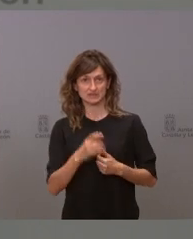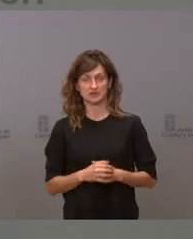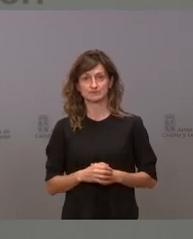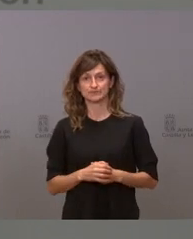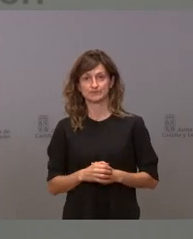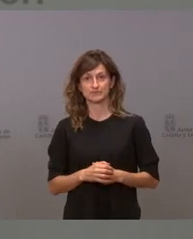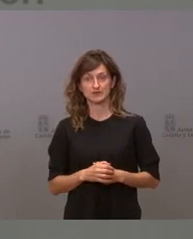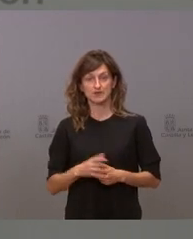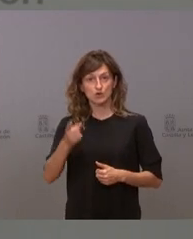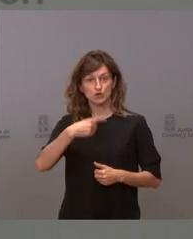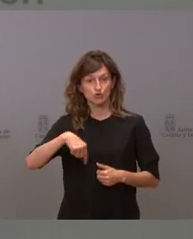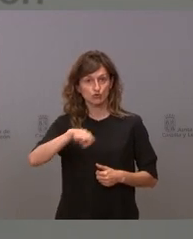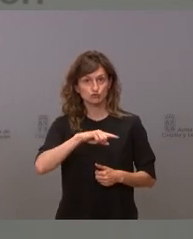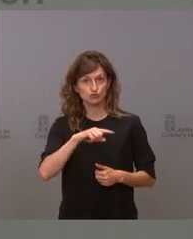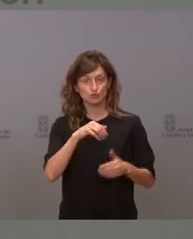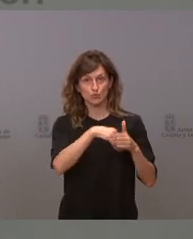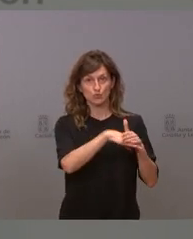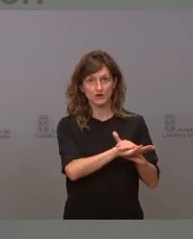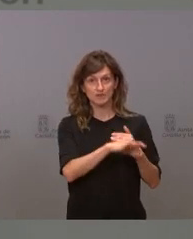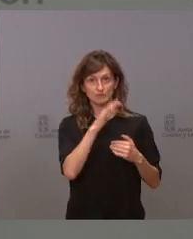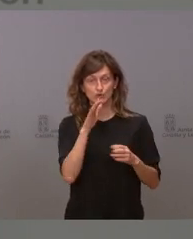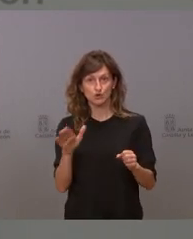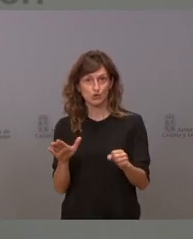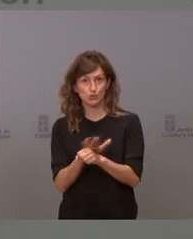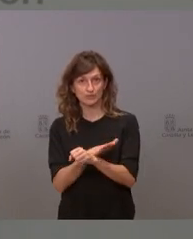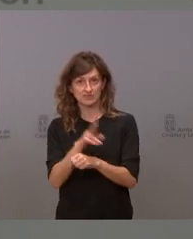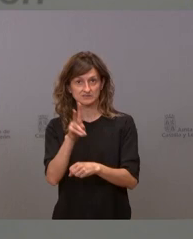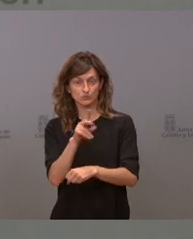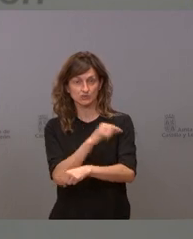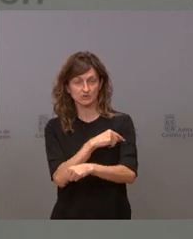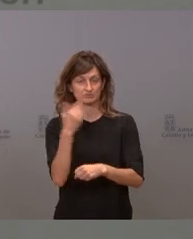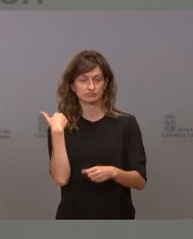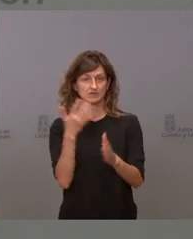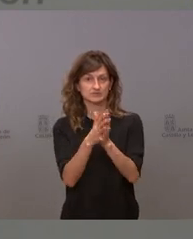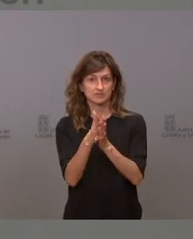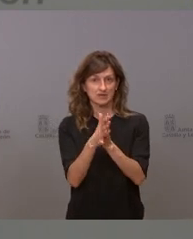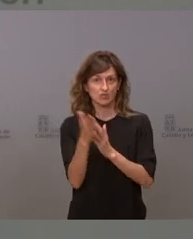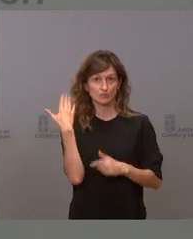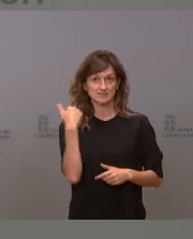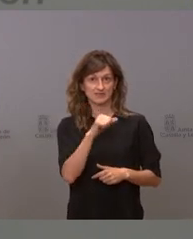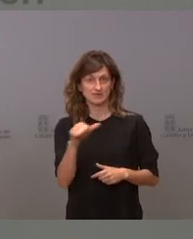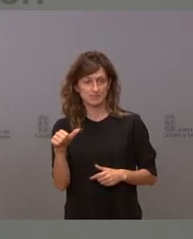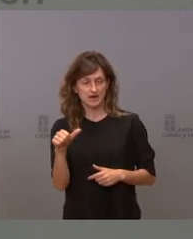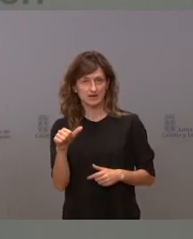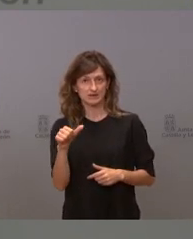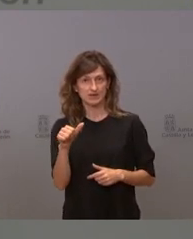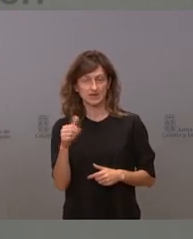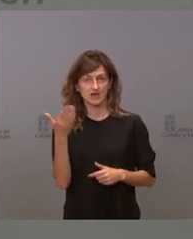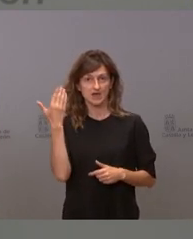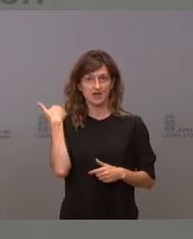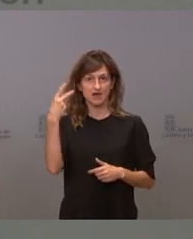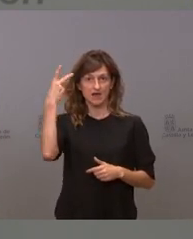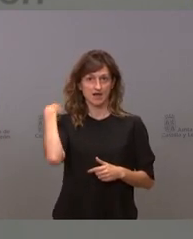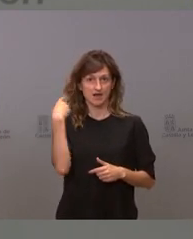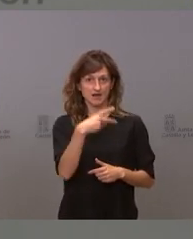nosotros tenemos que cubrir las segundas dosis acabo de explicarle se lo expliqué la semana pasada se lo he explicado la anterior